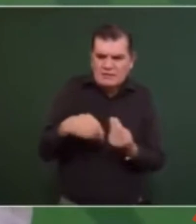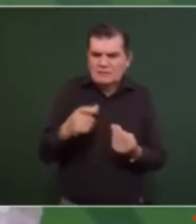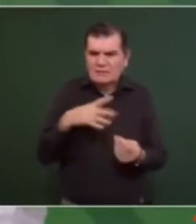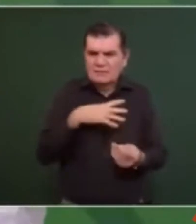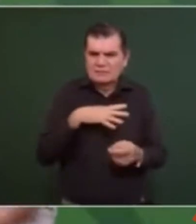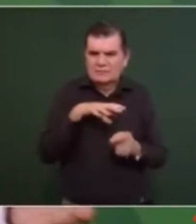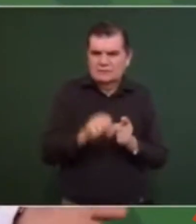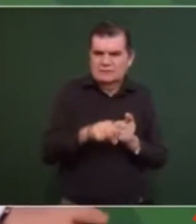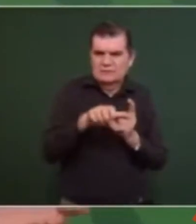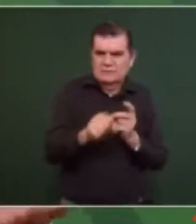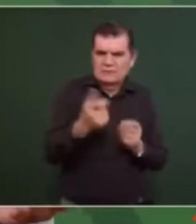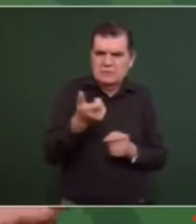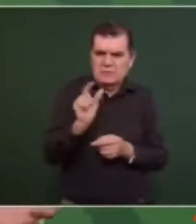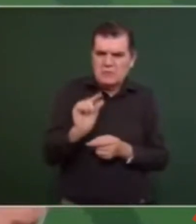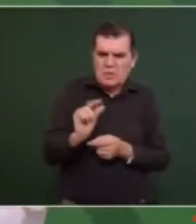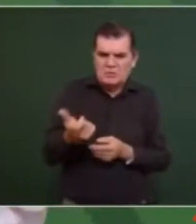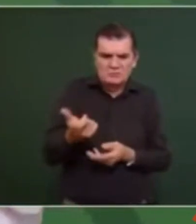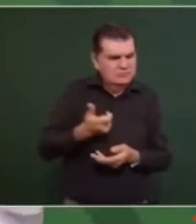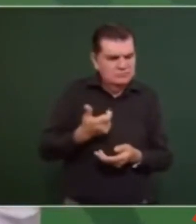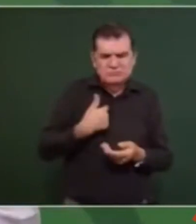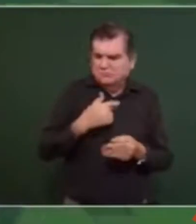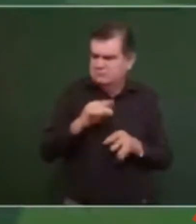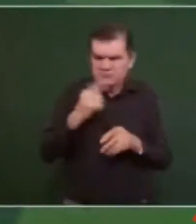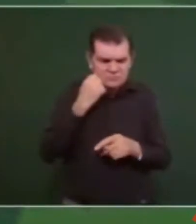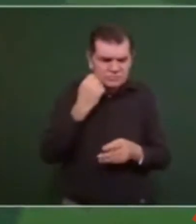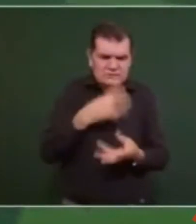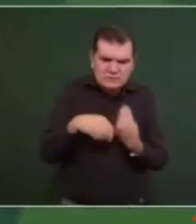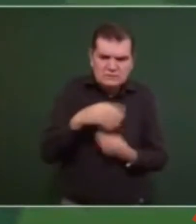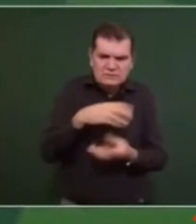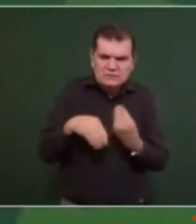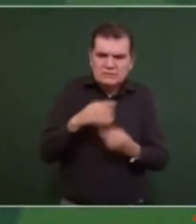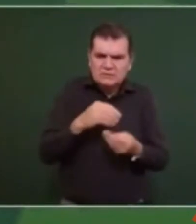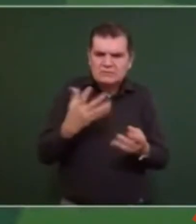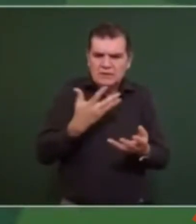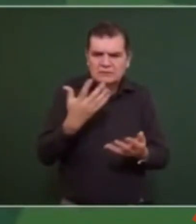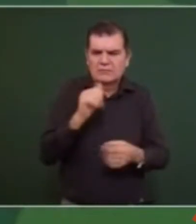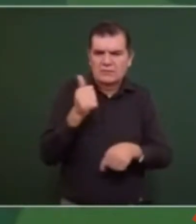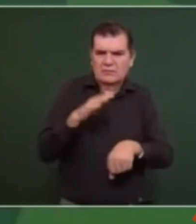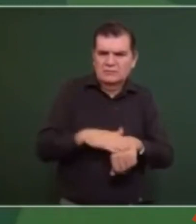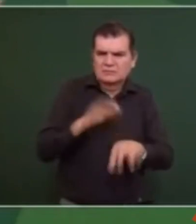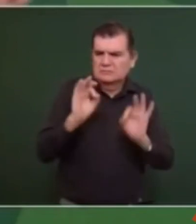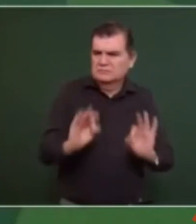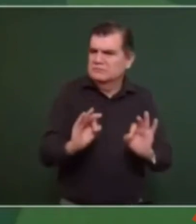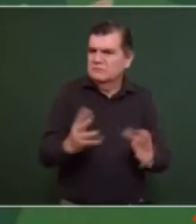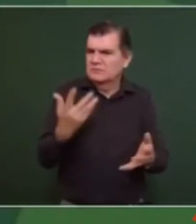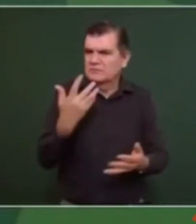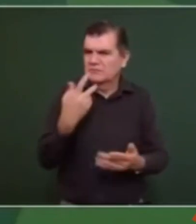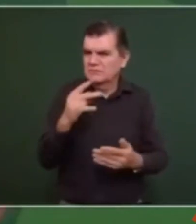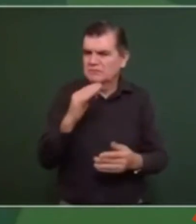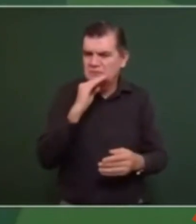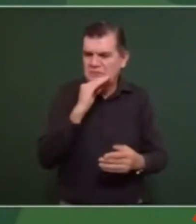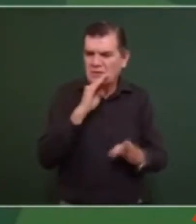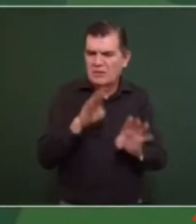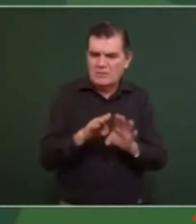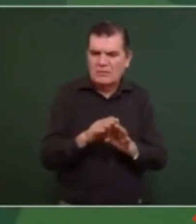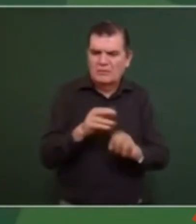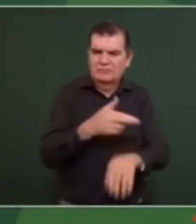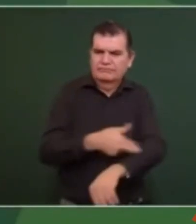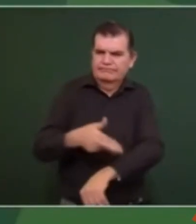poco presupuesto familiar, son las que logran estirar